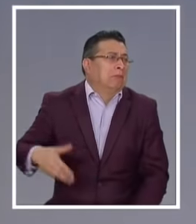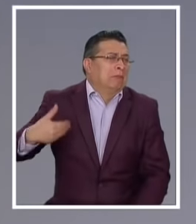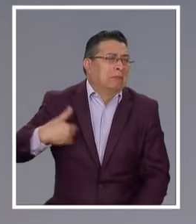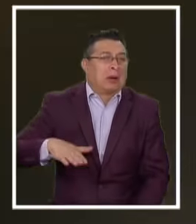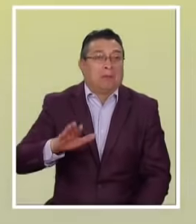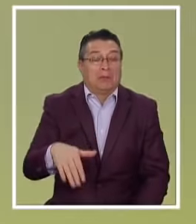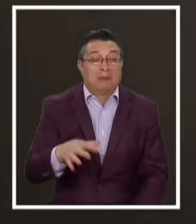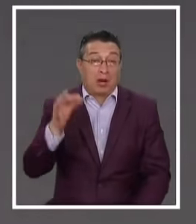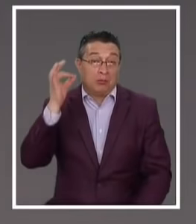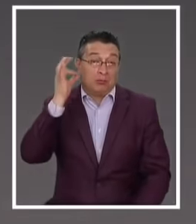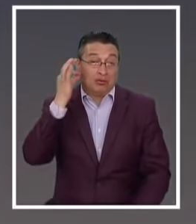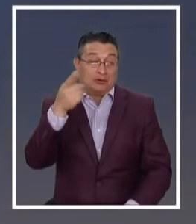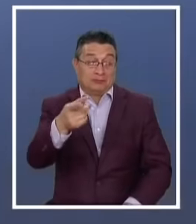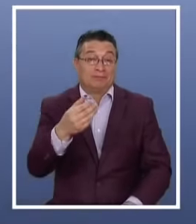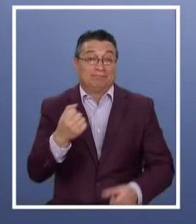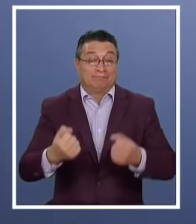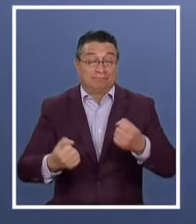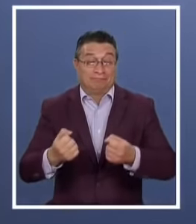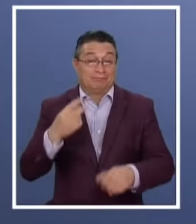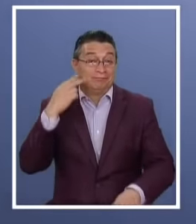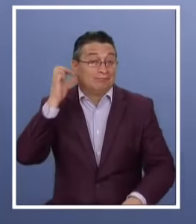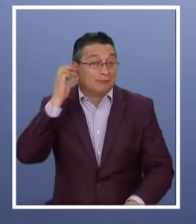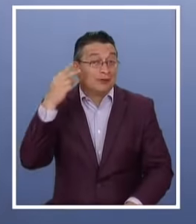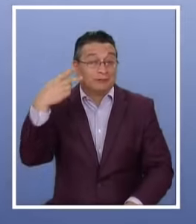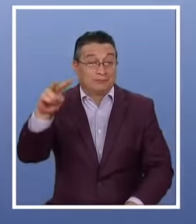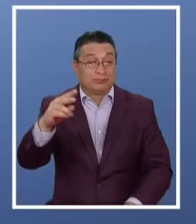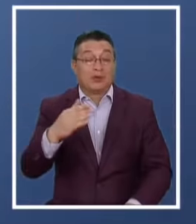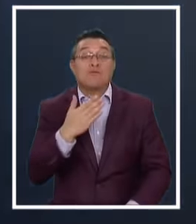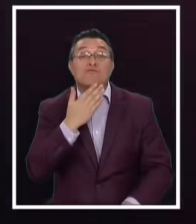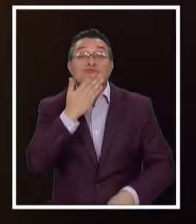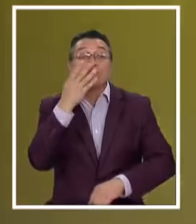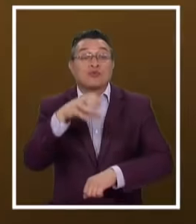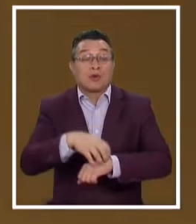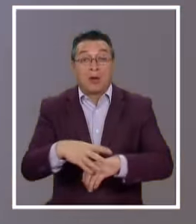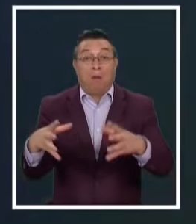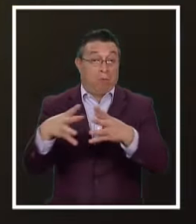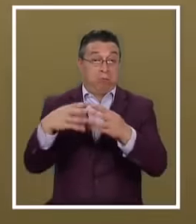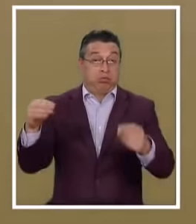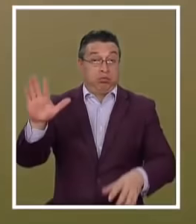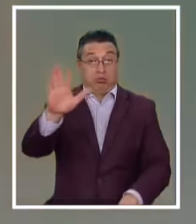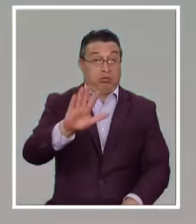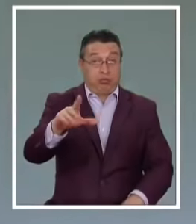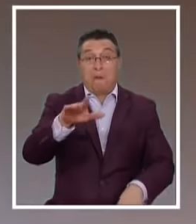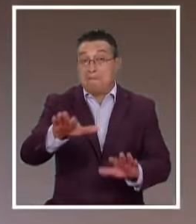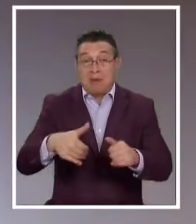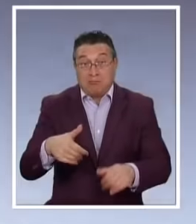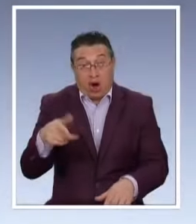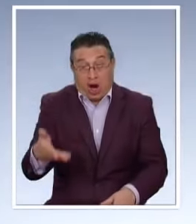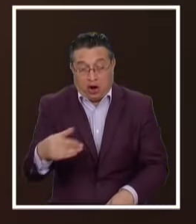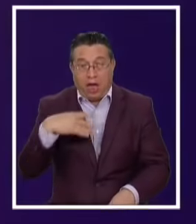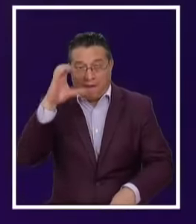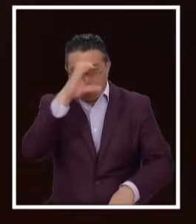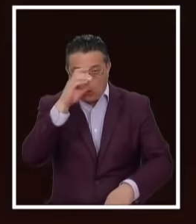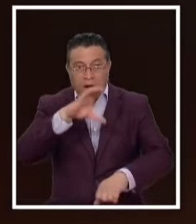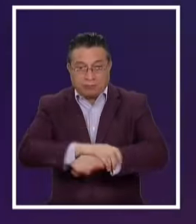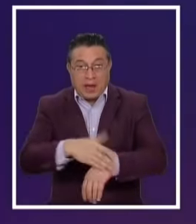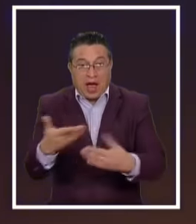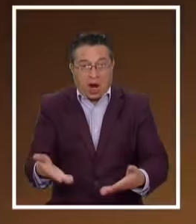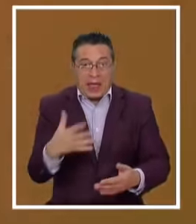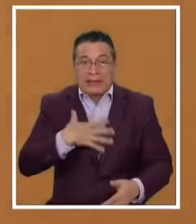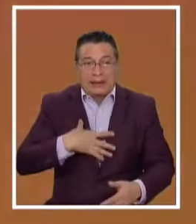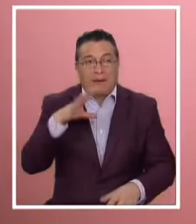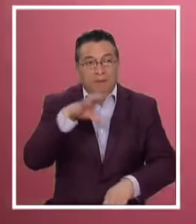Como esta Conductora De puntarenas Que continúa Prófuga Con una orden De detención En su contra Pero hay muchas